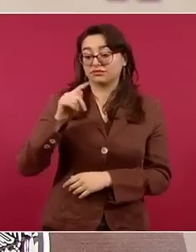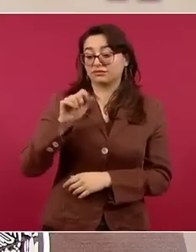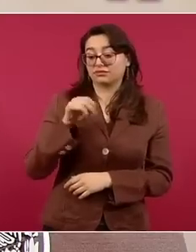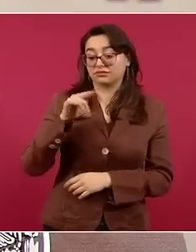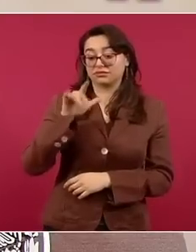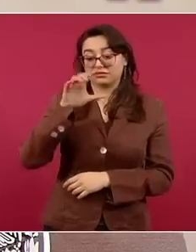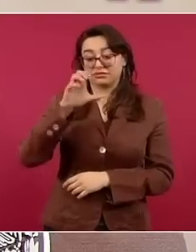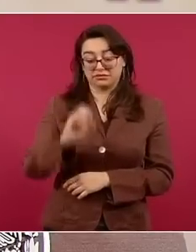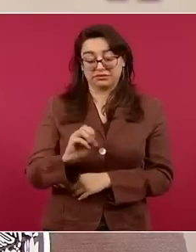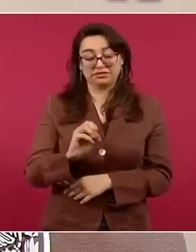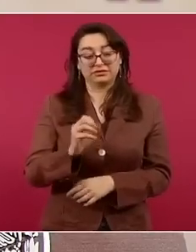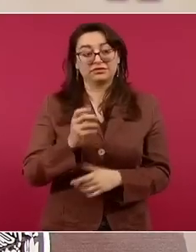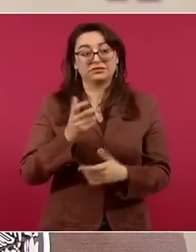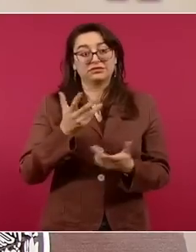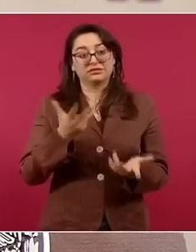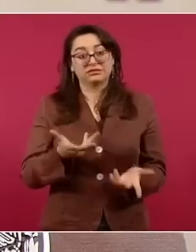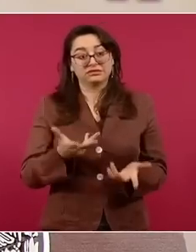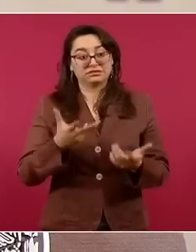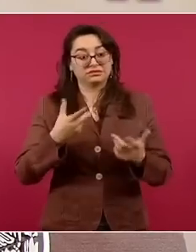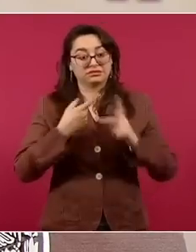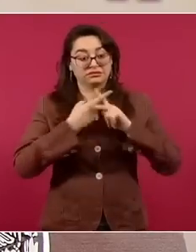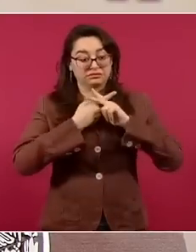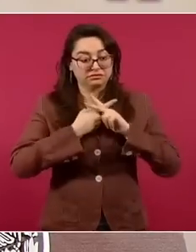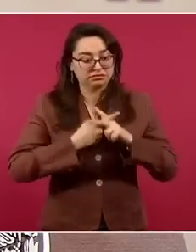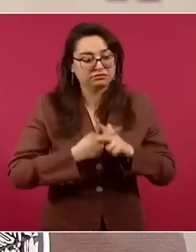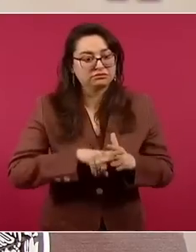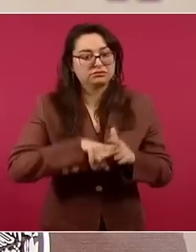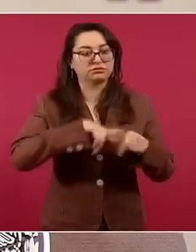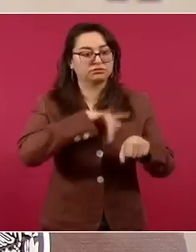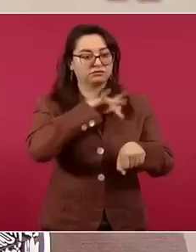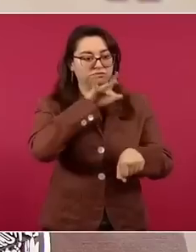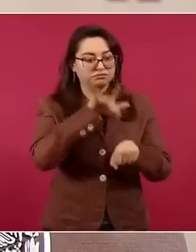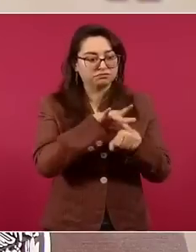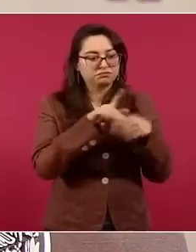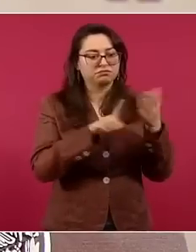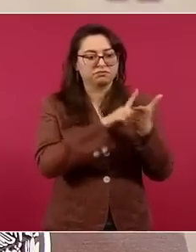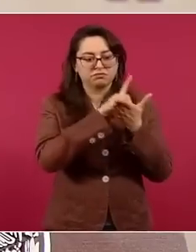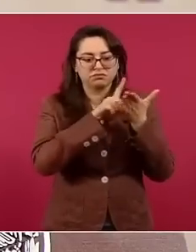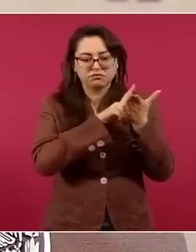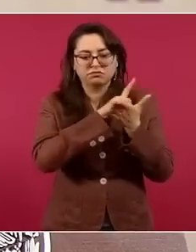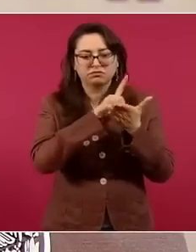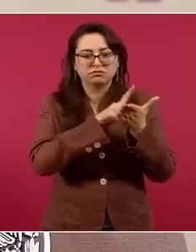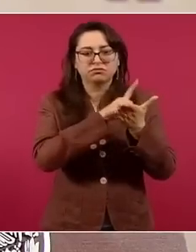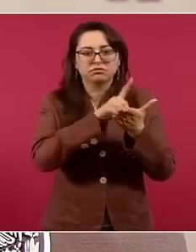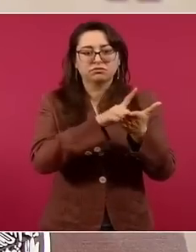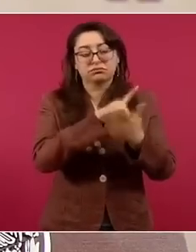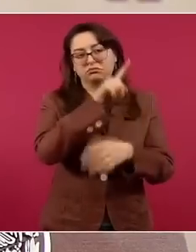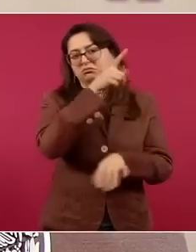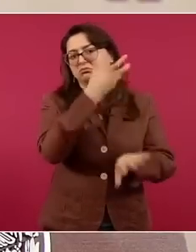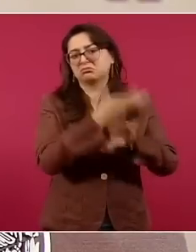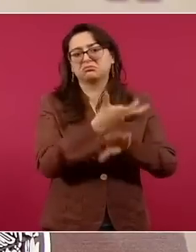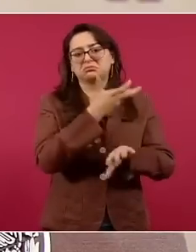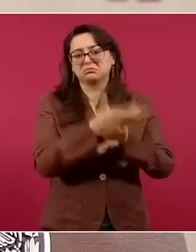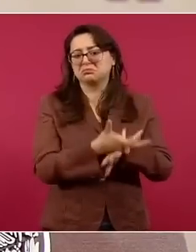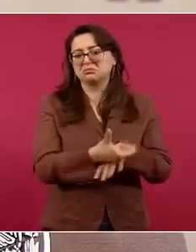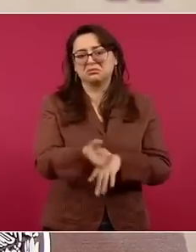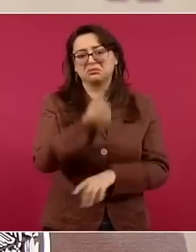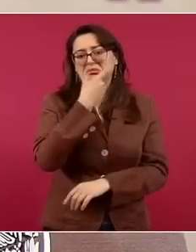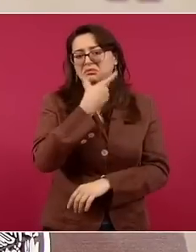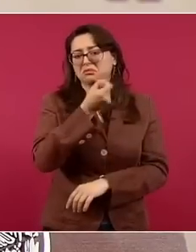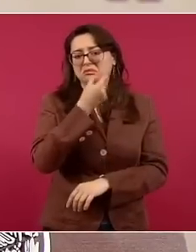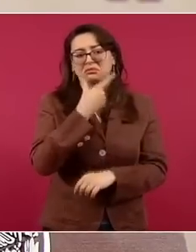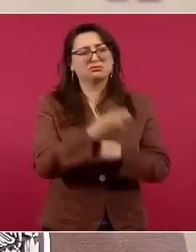los años 50, después de la Guerra Mundial, empezó a tener un uso muy libre de medicamentos